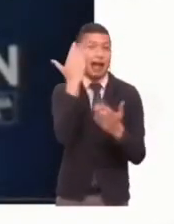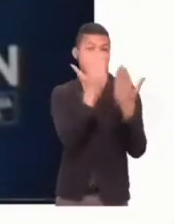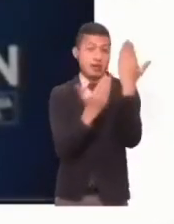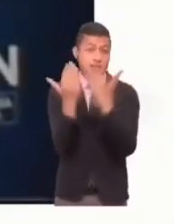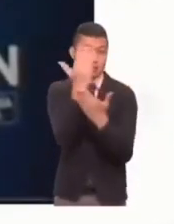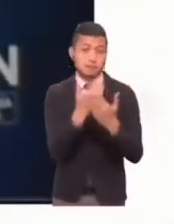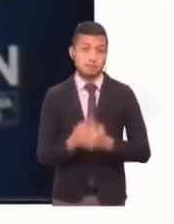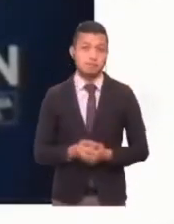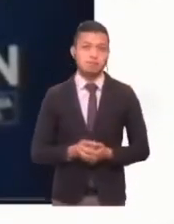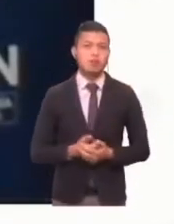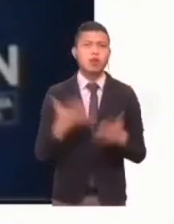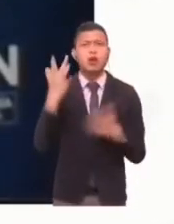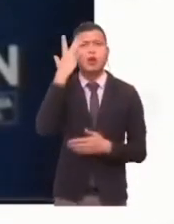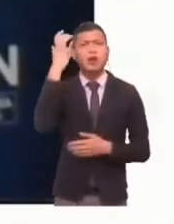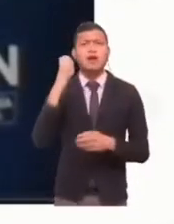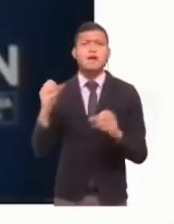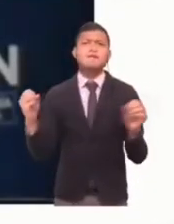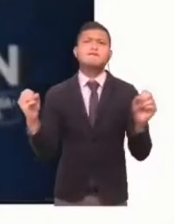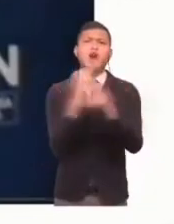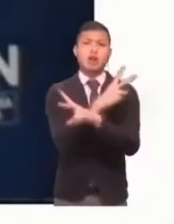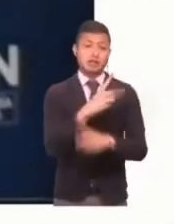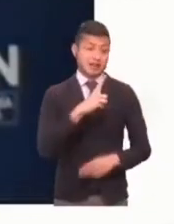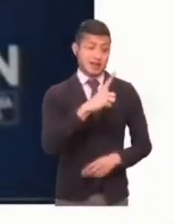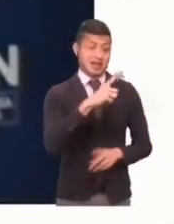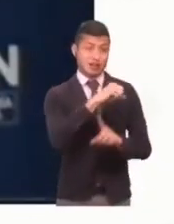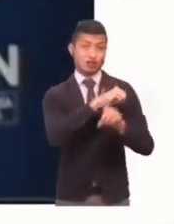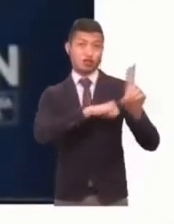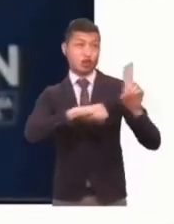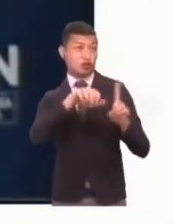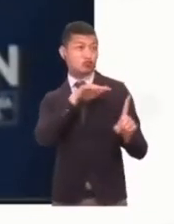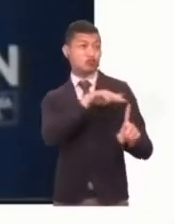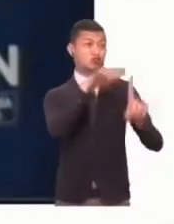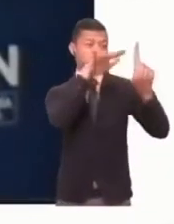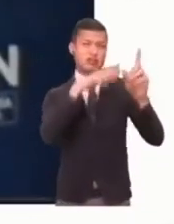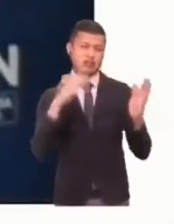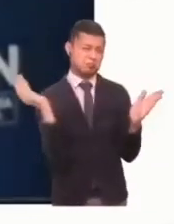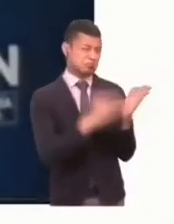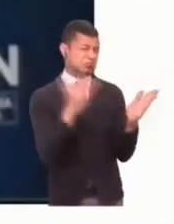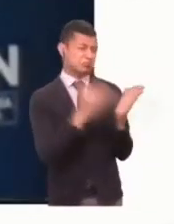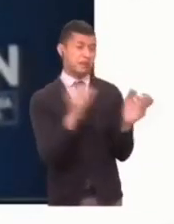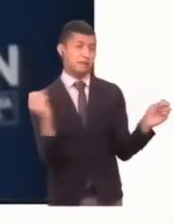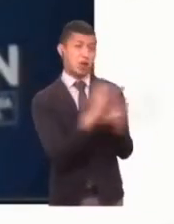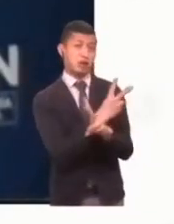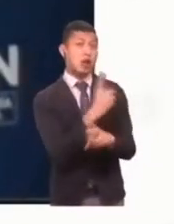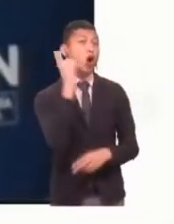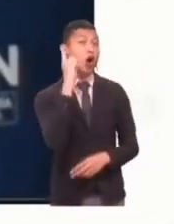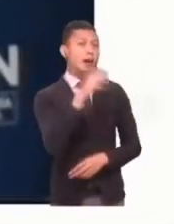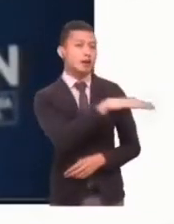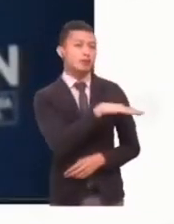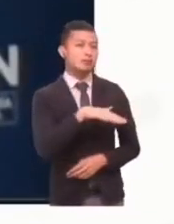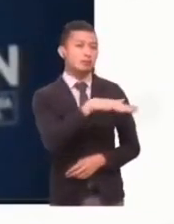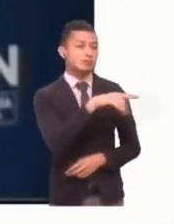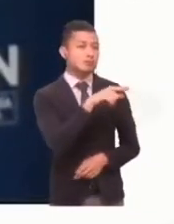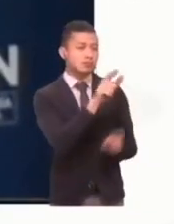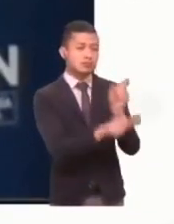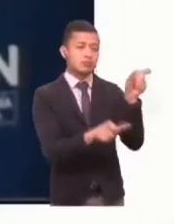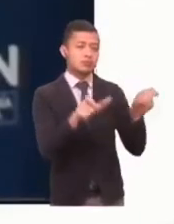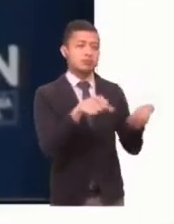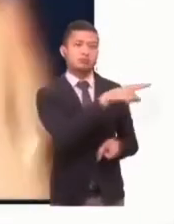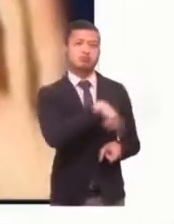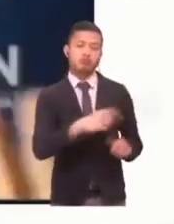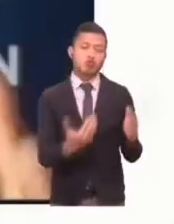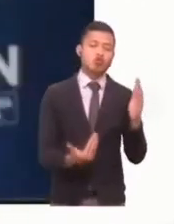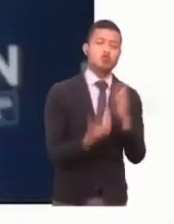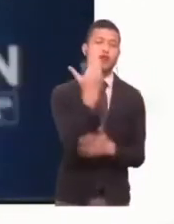la violencia se ha ensañado con los líderes sociales? Pues sencillamente porque son los protagonistas de ese nuevo país que se quiso construir,